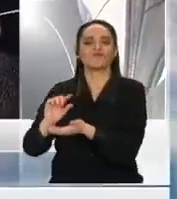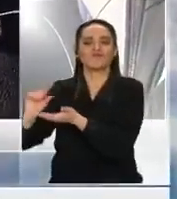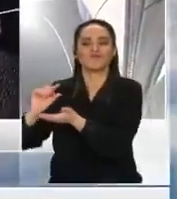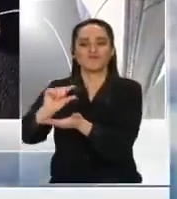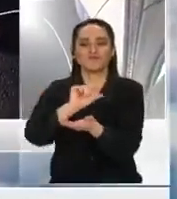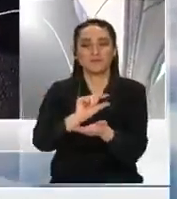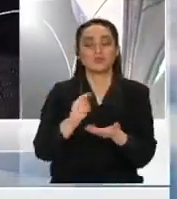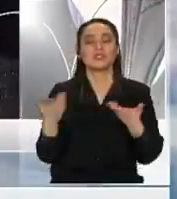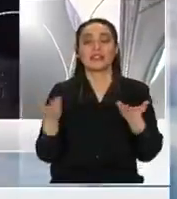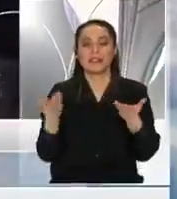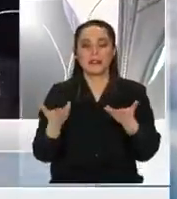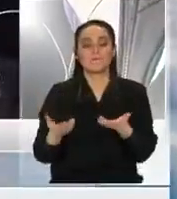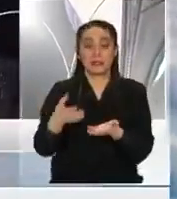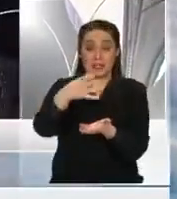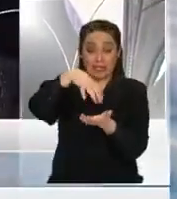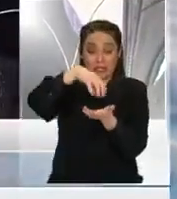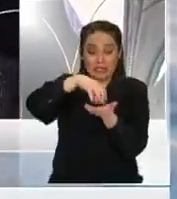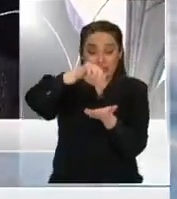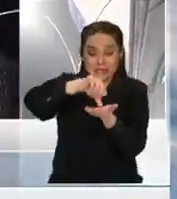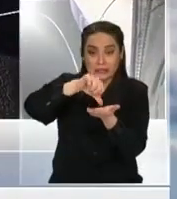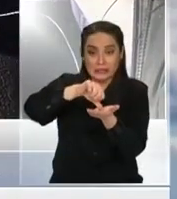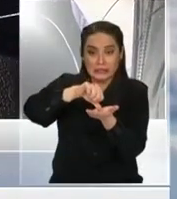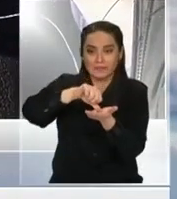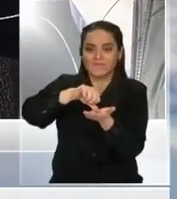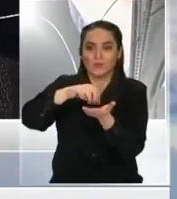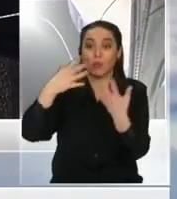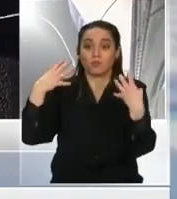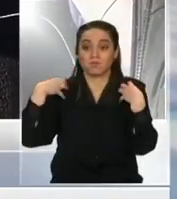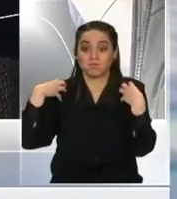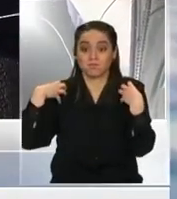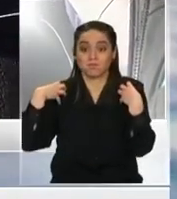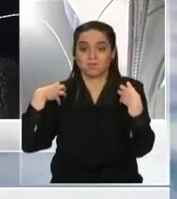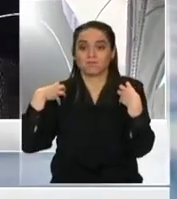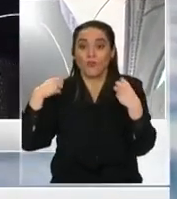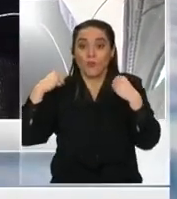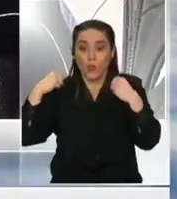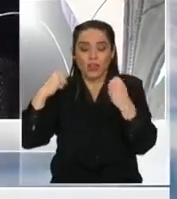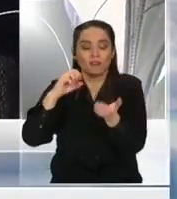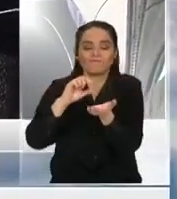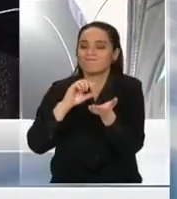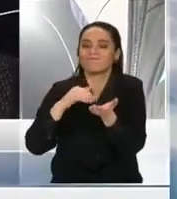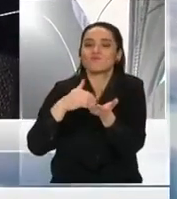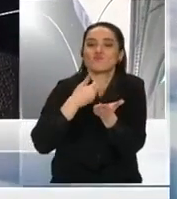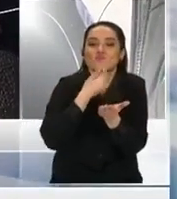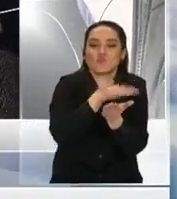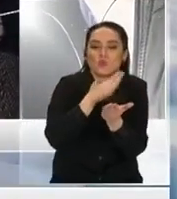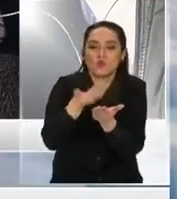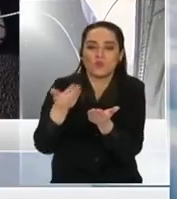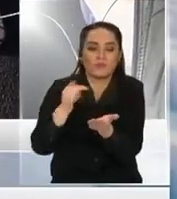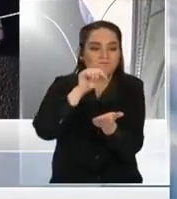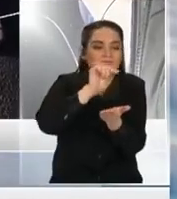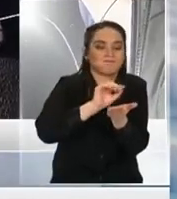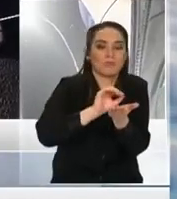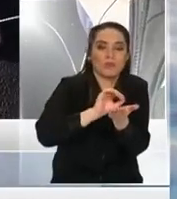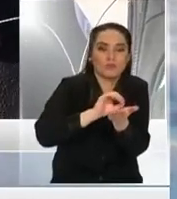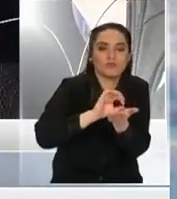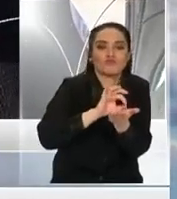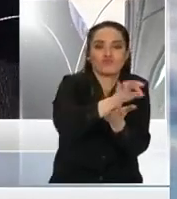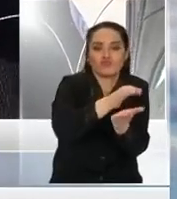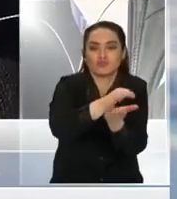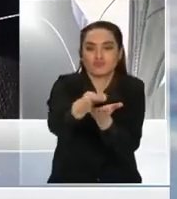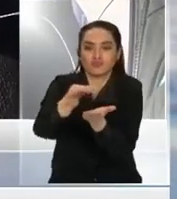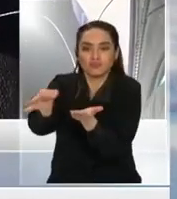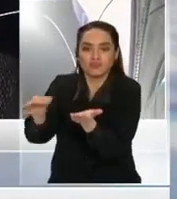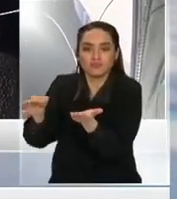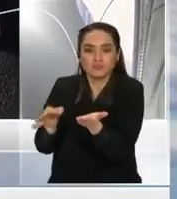descentralizar y darle más poder a los gobiernos regionales y a las municipalidades, mucho más de los que tienen hoy, mucho más de lo que es la nueva ley